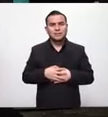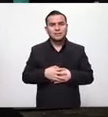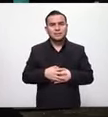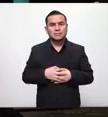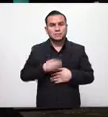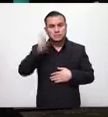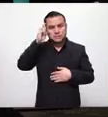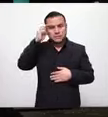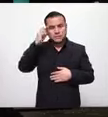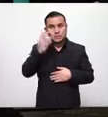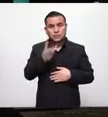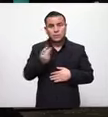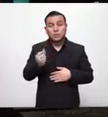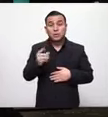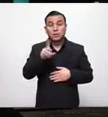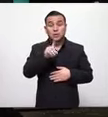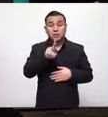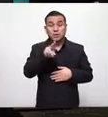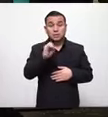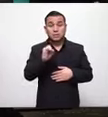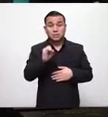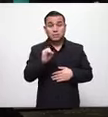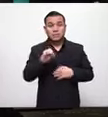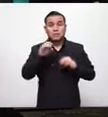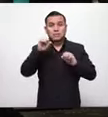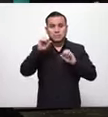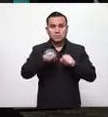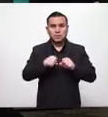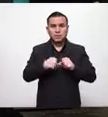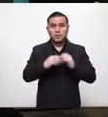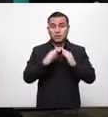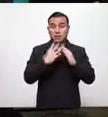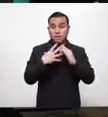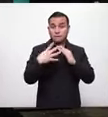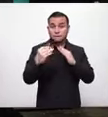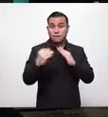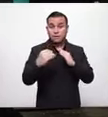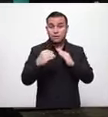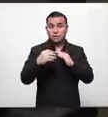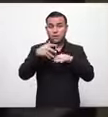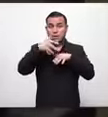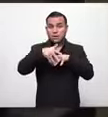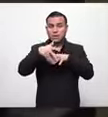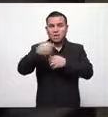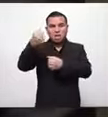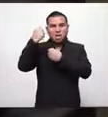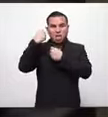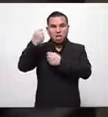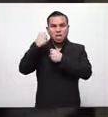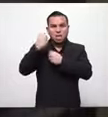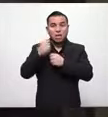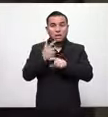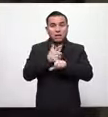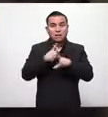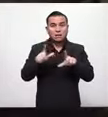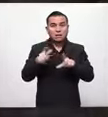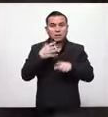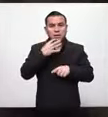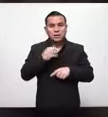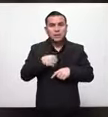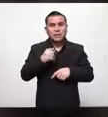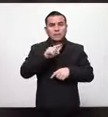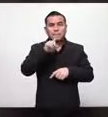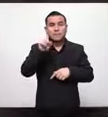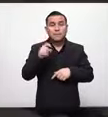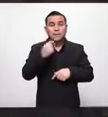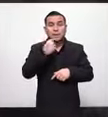tendrían ellos el número de DUI para salir a hacer su manifestación con todo el derecho que nos asiste como ciudadanos en un país libre esa pregunta